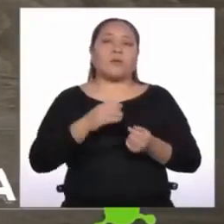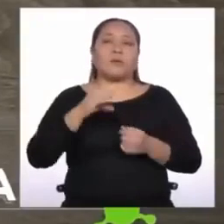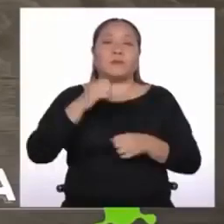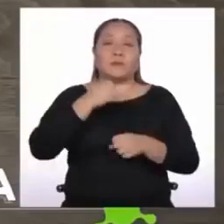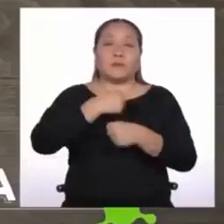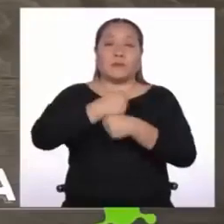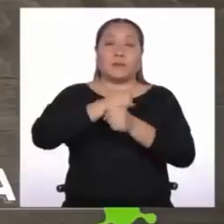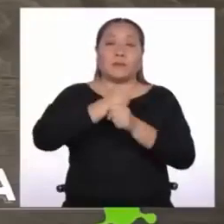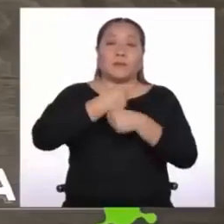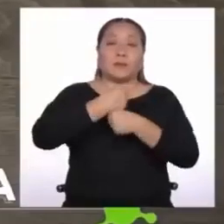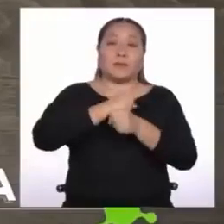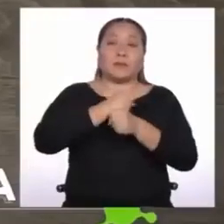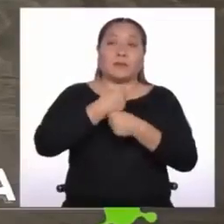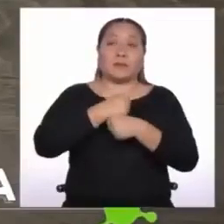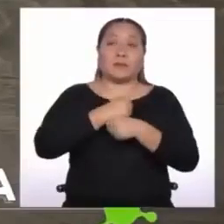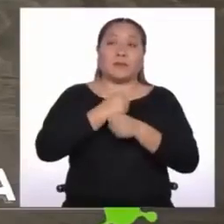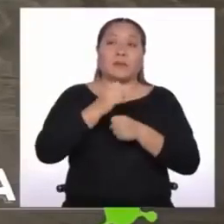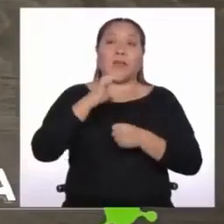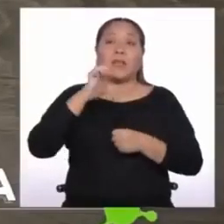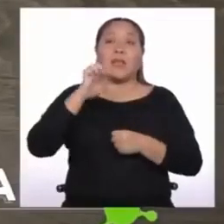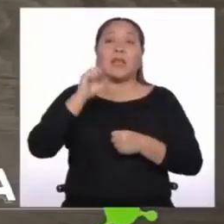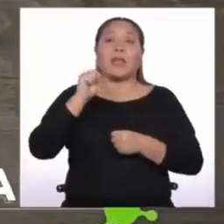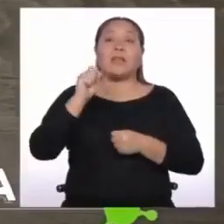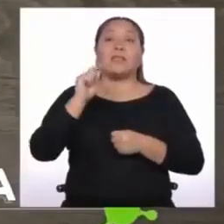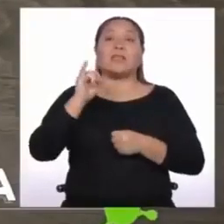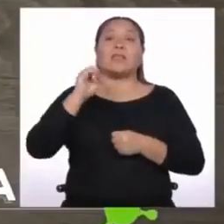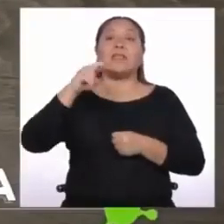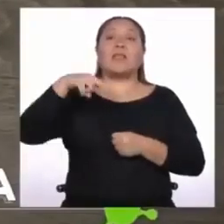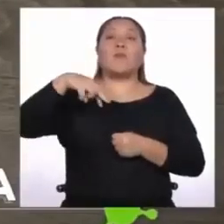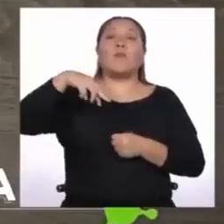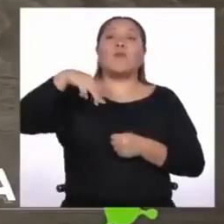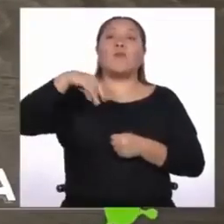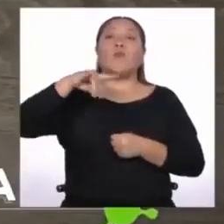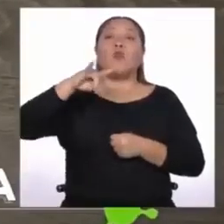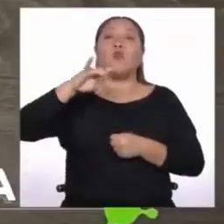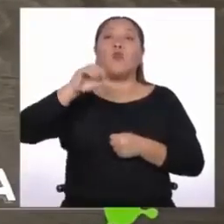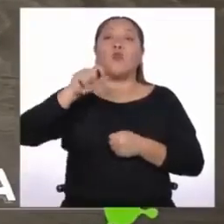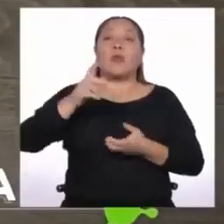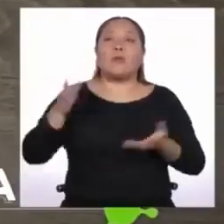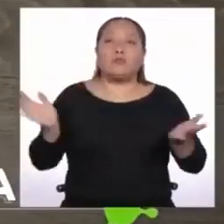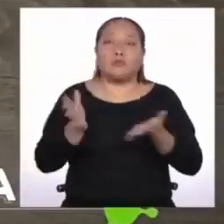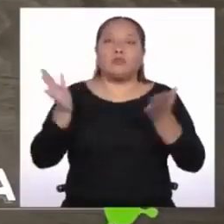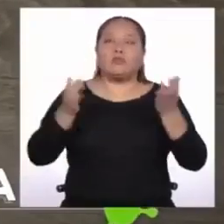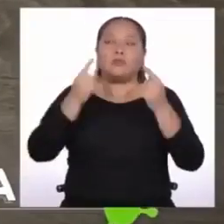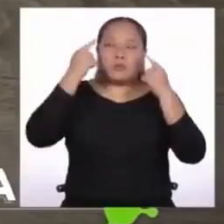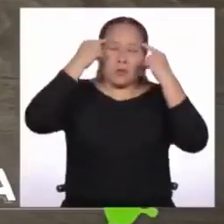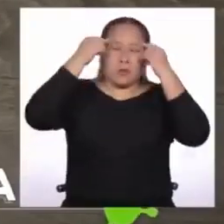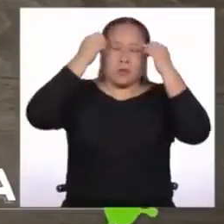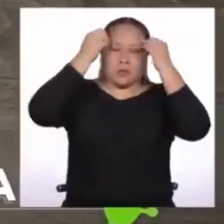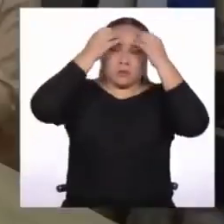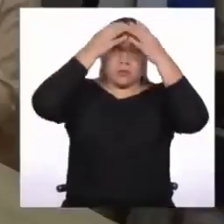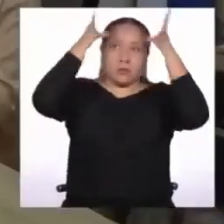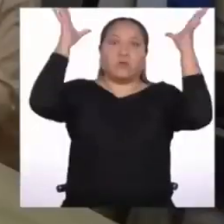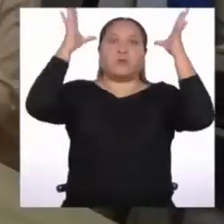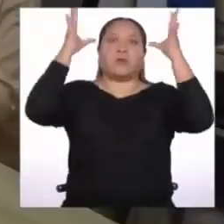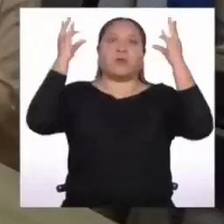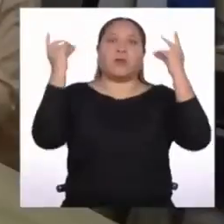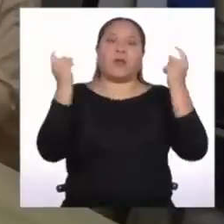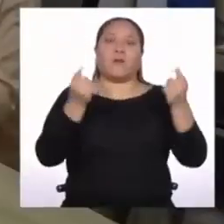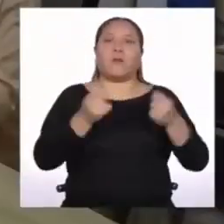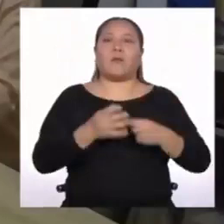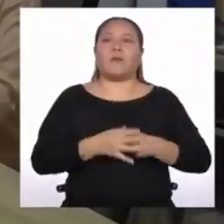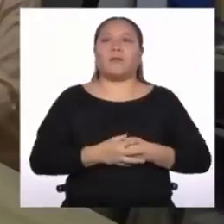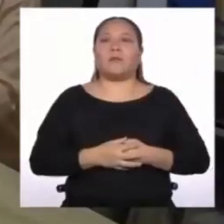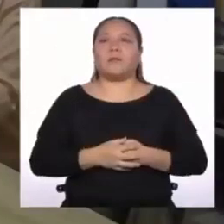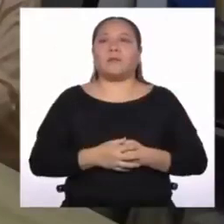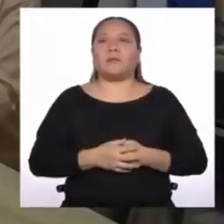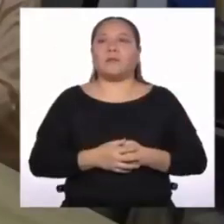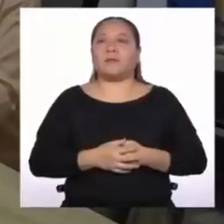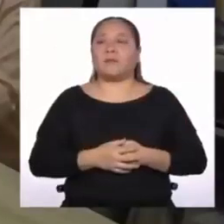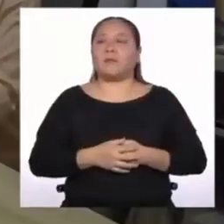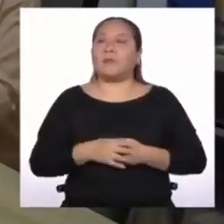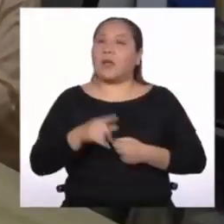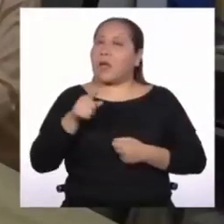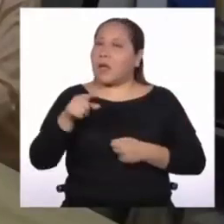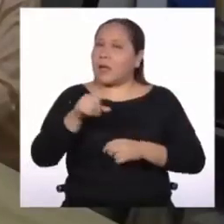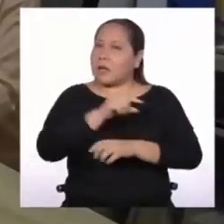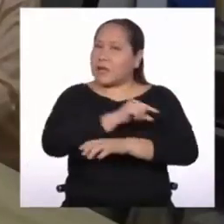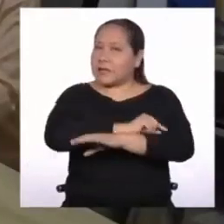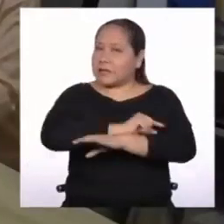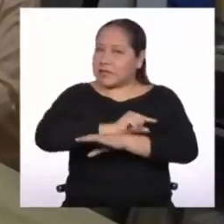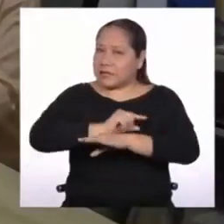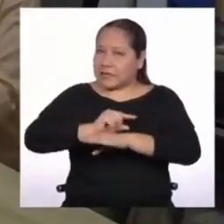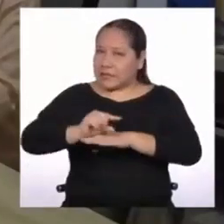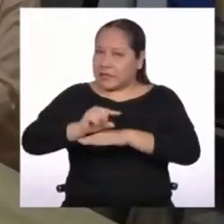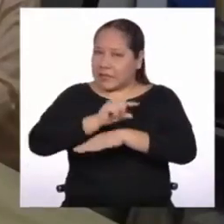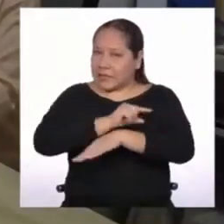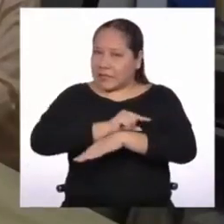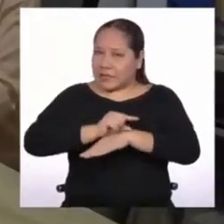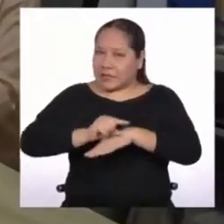es un estimulante del cerebro. Por eso es que te despiertas más rápido y te activas más rápido. Entonces, María Elena, ¿las grasas serían